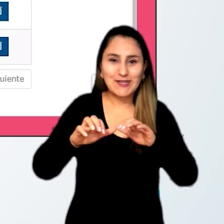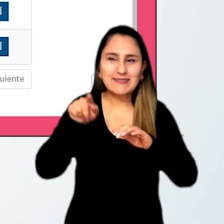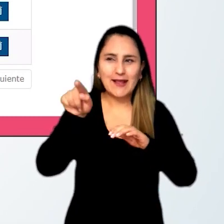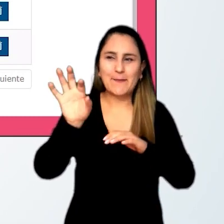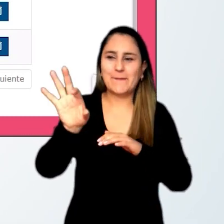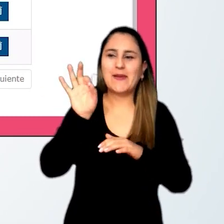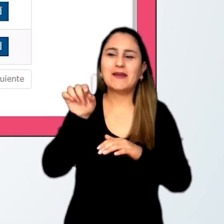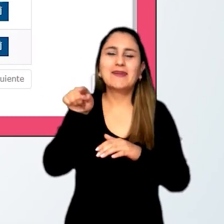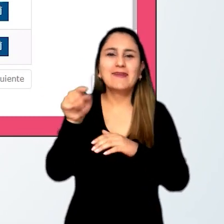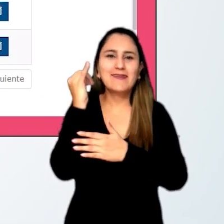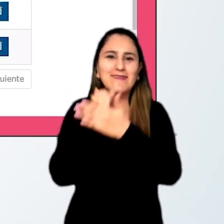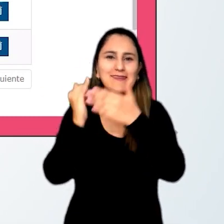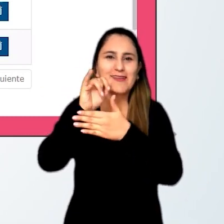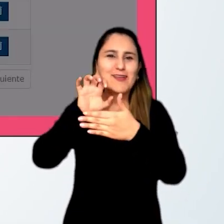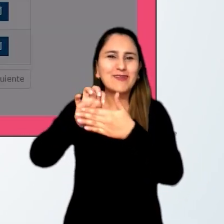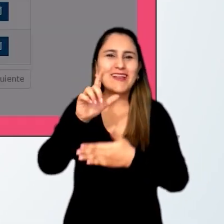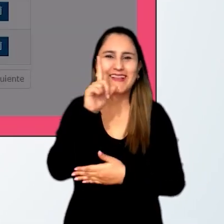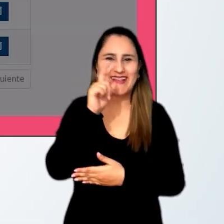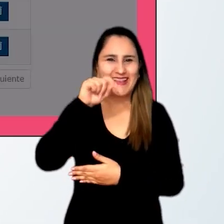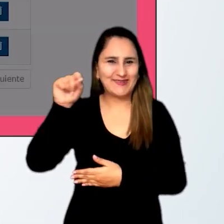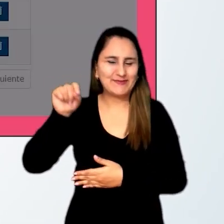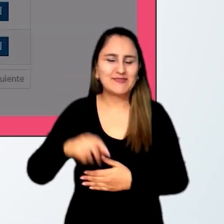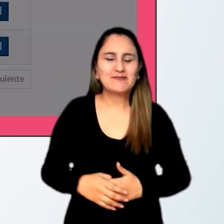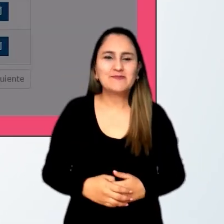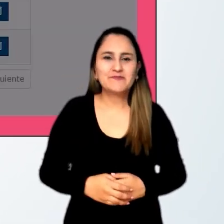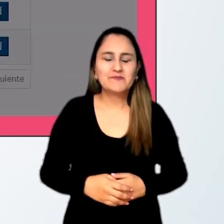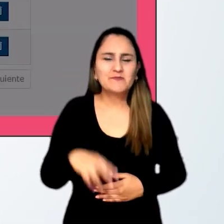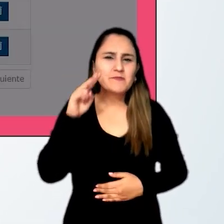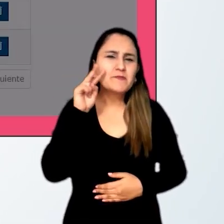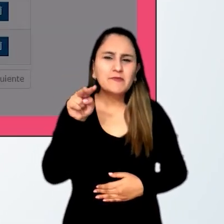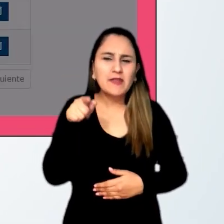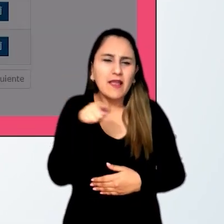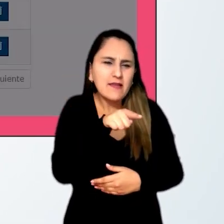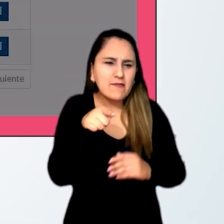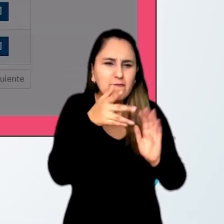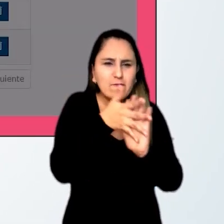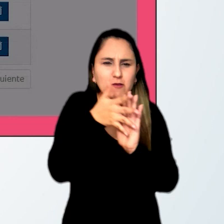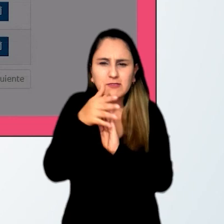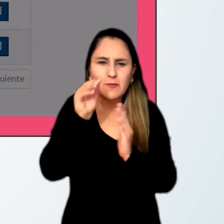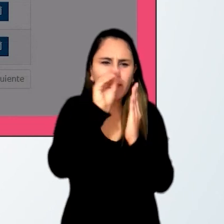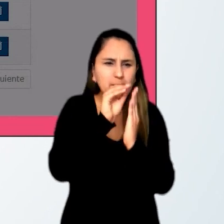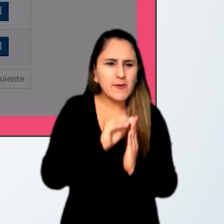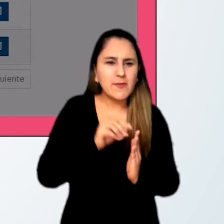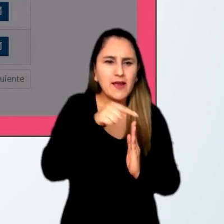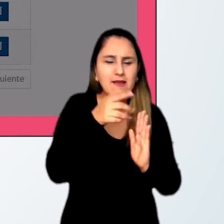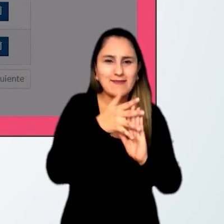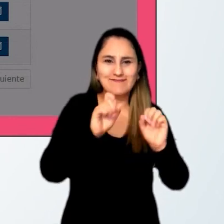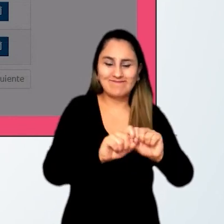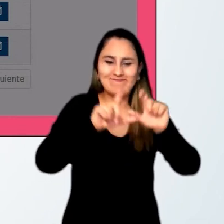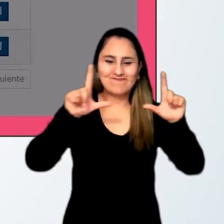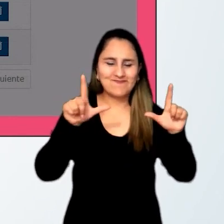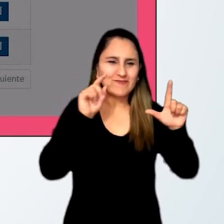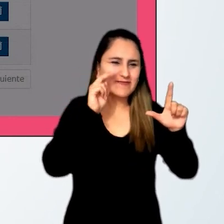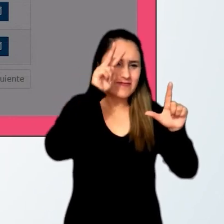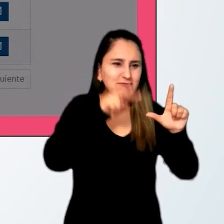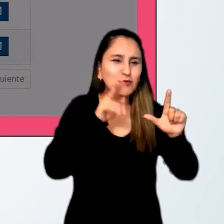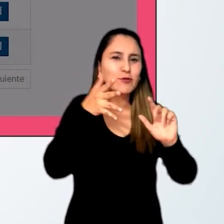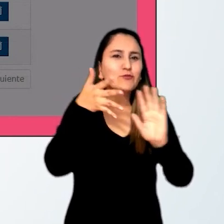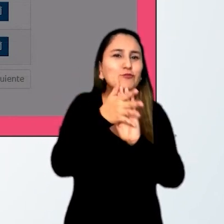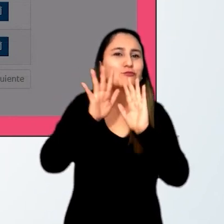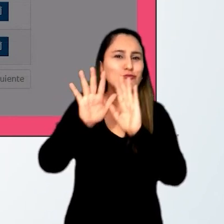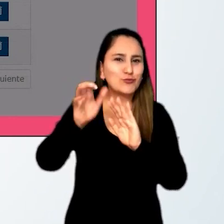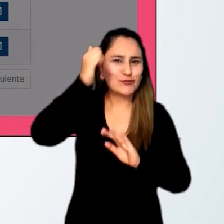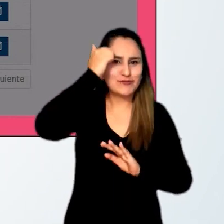acciones el ícono del lápiz. Revise la información de los campos diligenciados en la ventana emergente datos